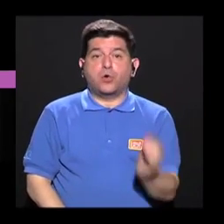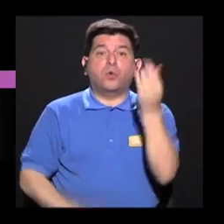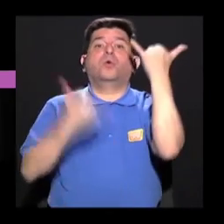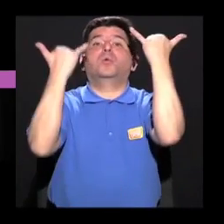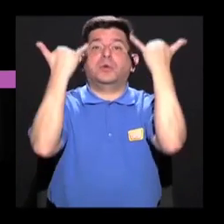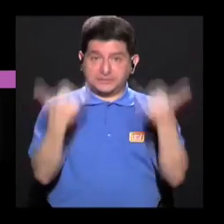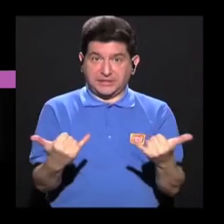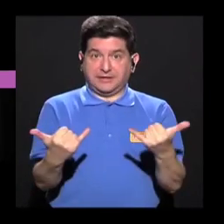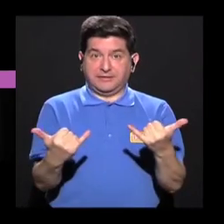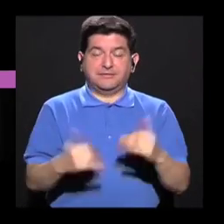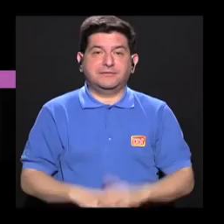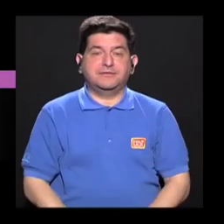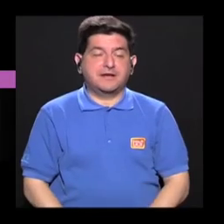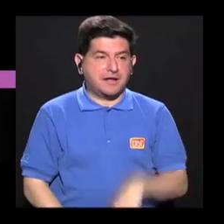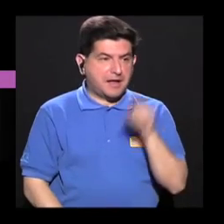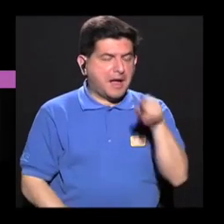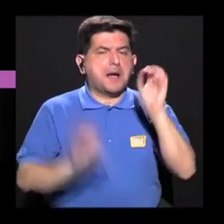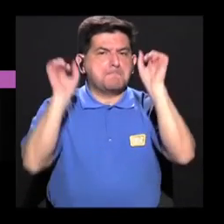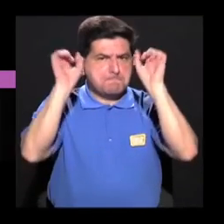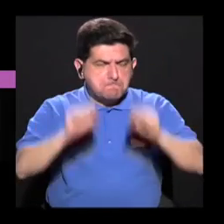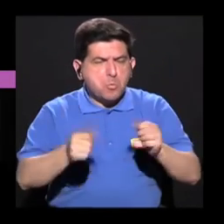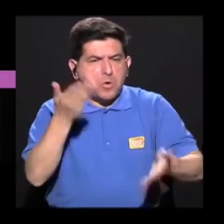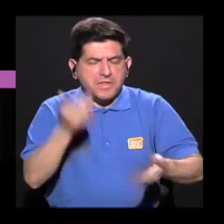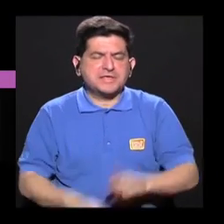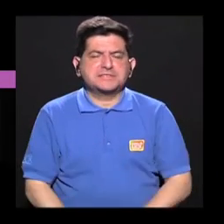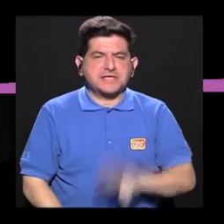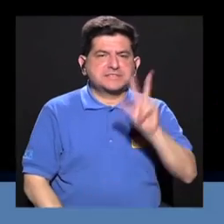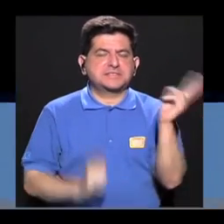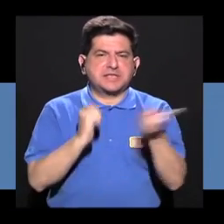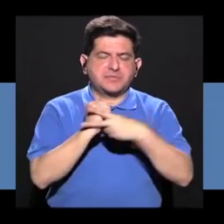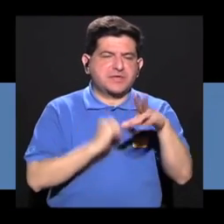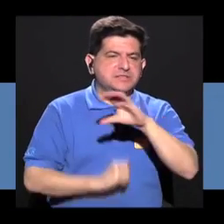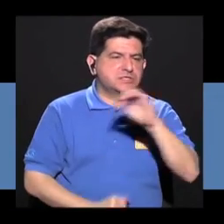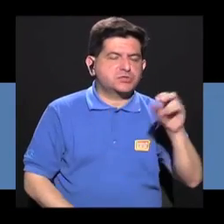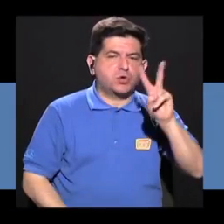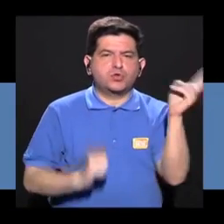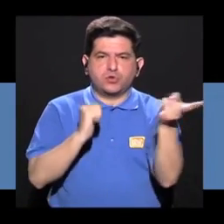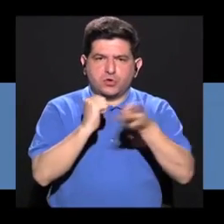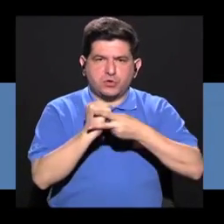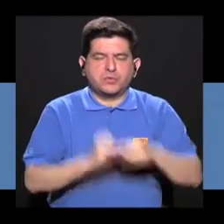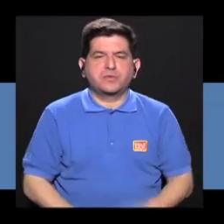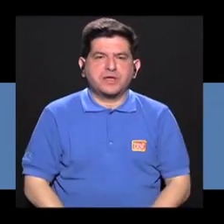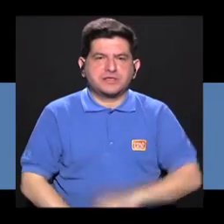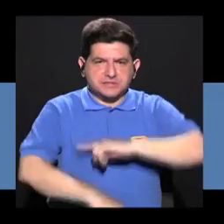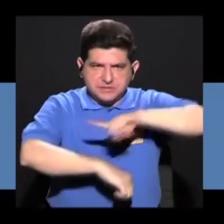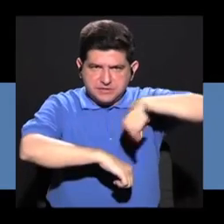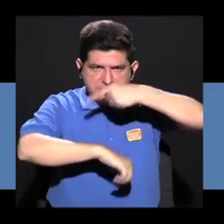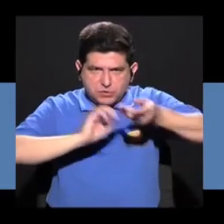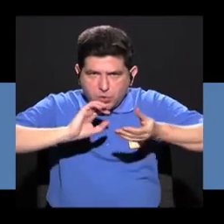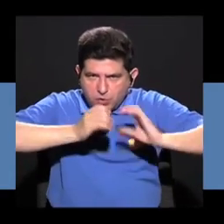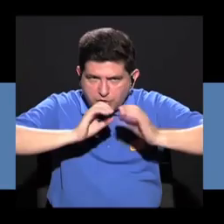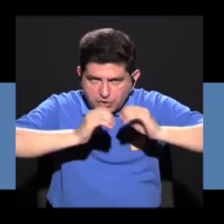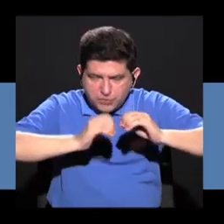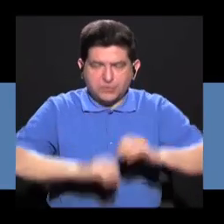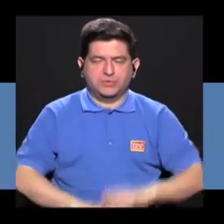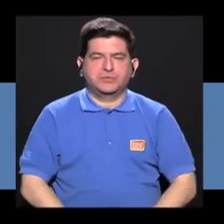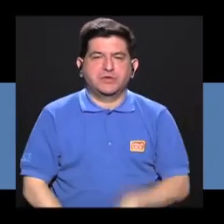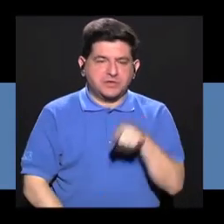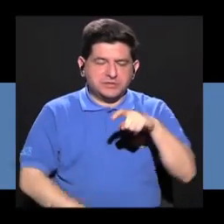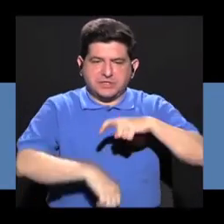va avanzando o el adolescente, ¿verdad?, va creciendo, ya, digamos, podría hasta triplicarse o duplicarse